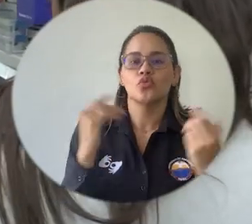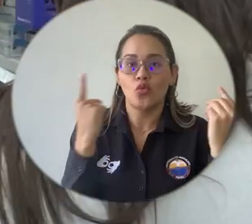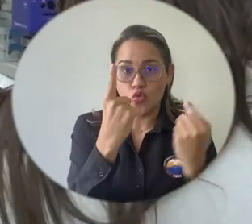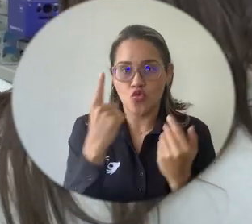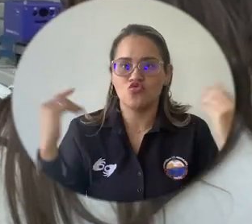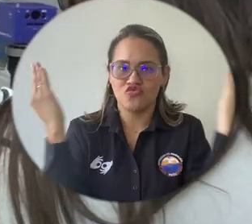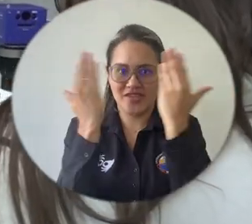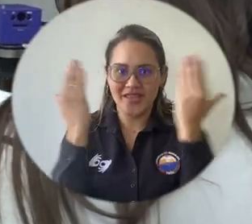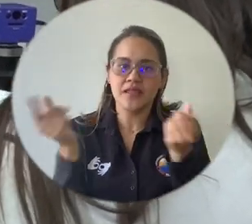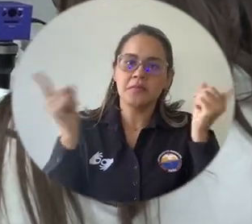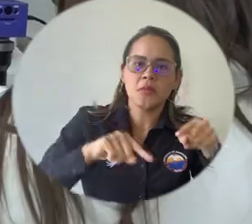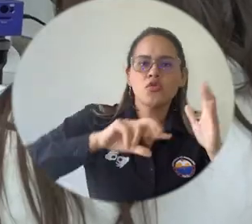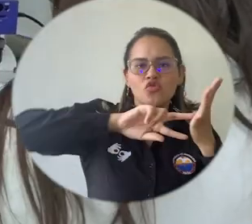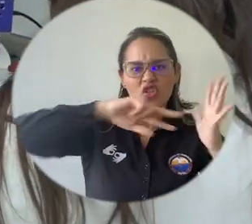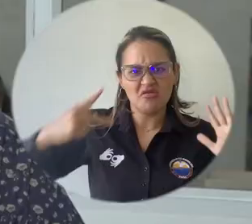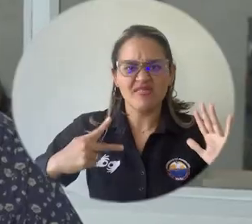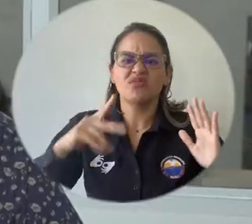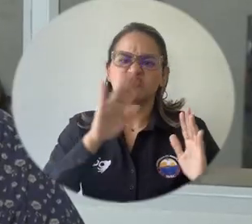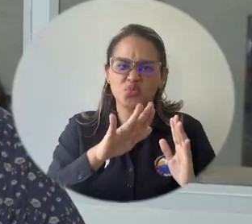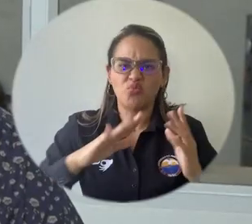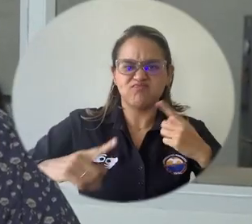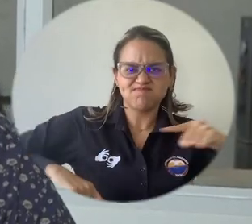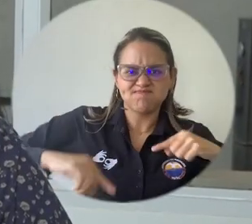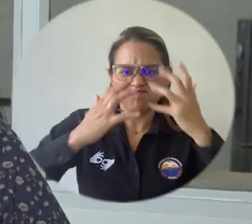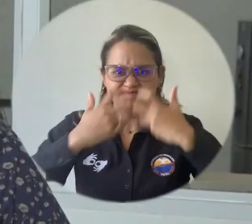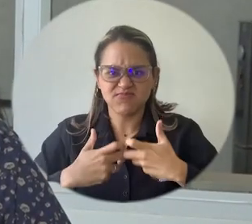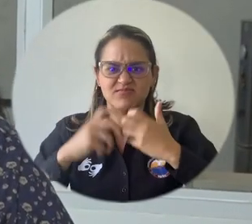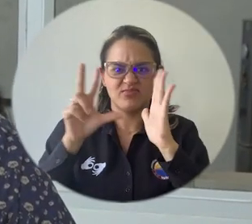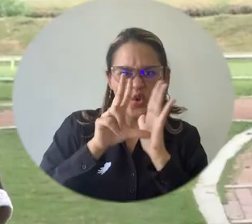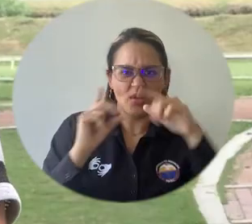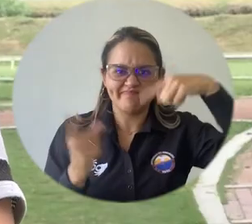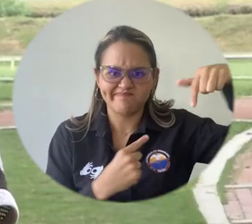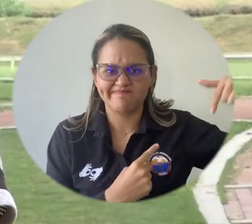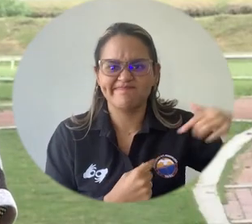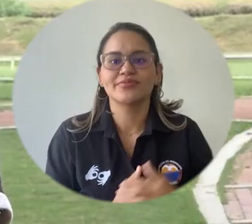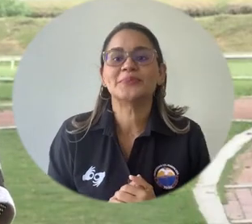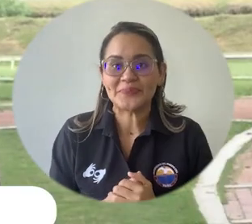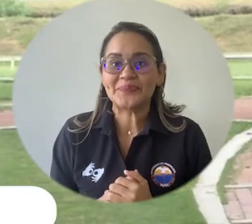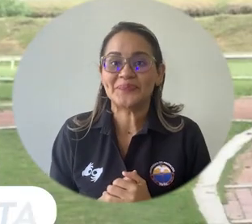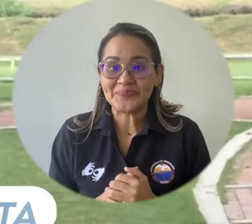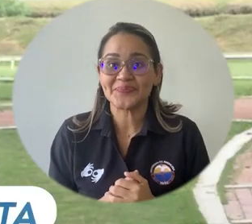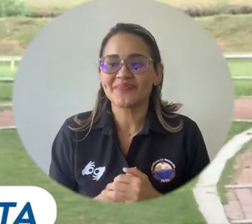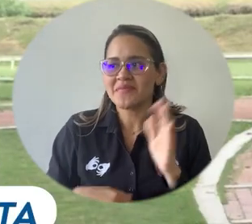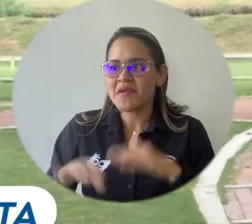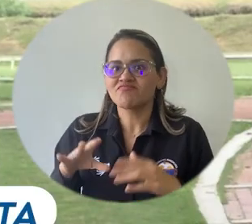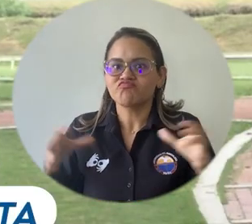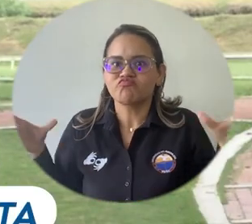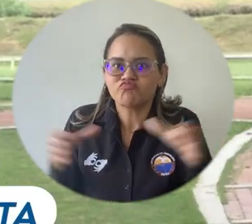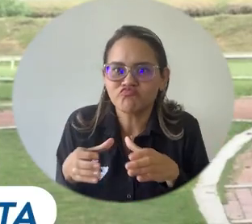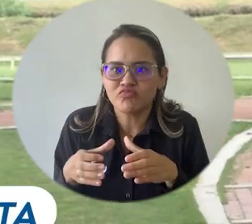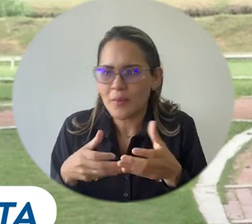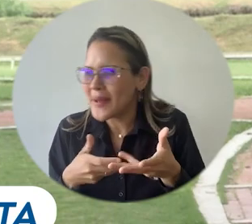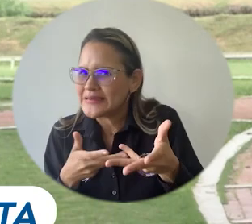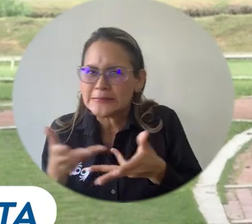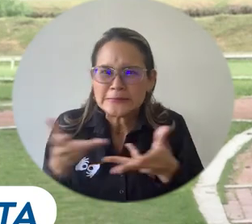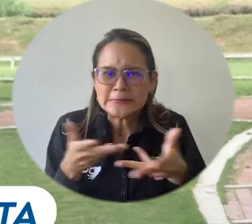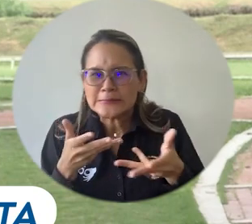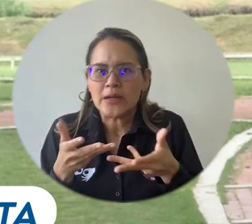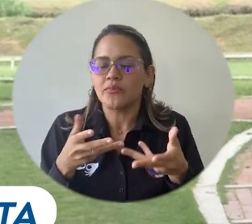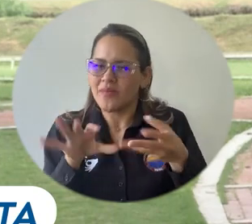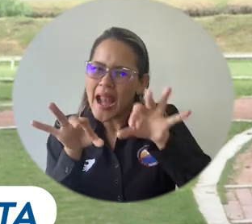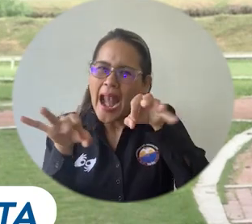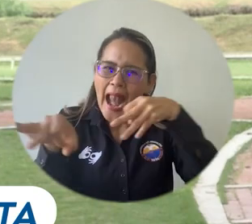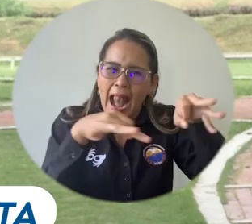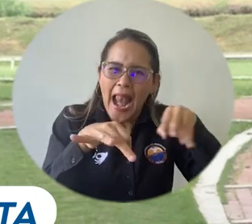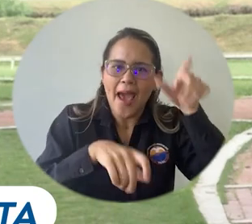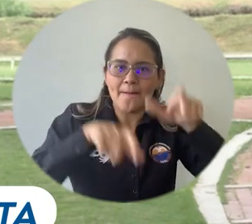y uno de la tecnología en gestión hotelera y turística por ciclos propedéuticos. Motivar a la gente al cuidado de la naturaleza, de enseñarles y